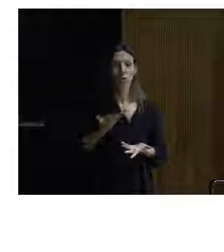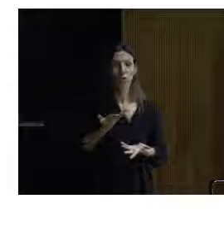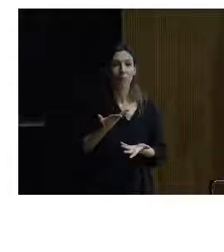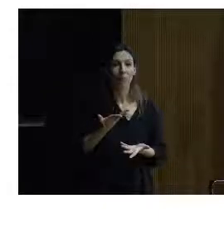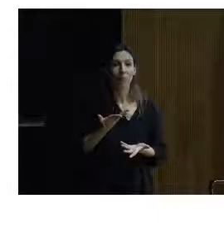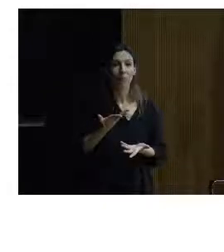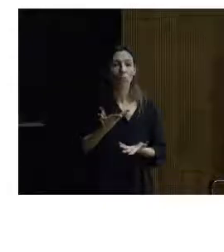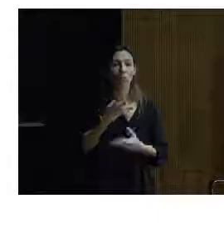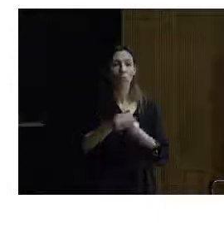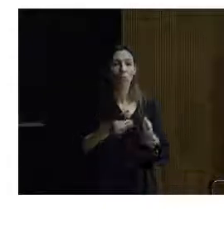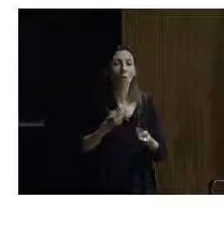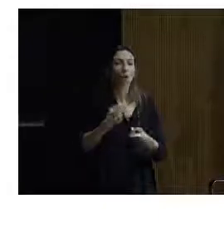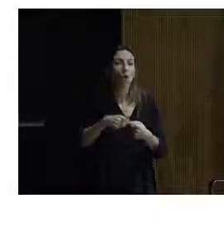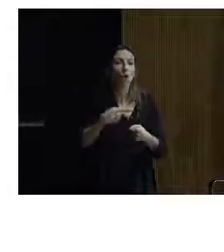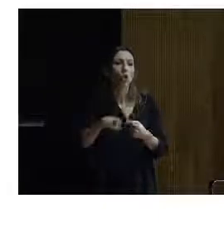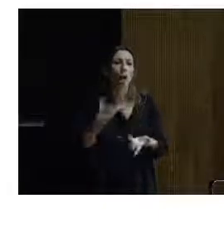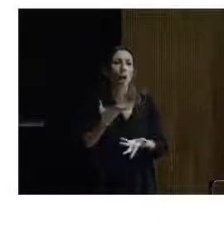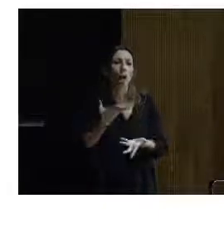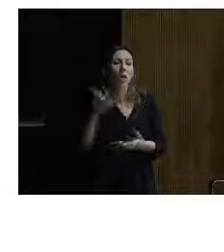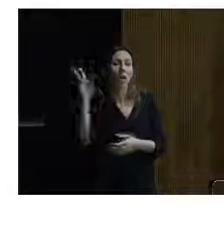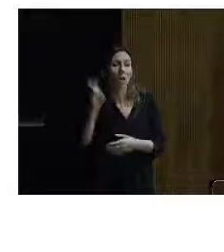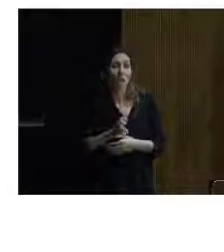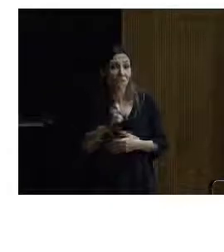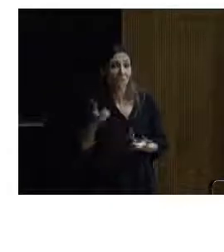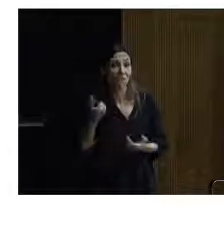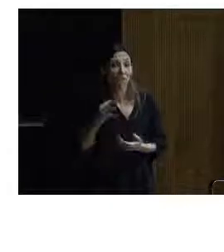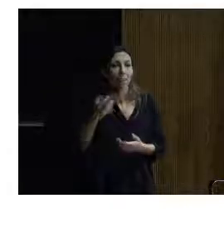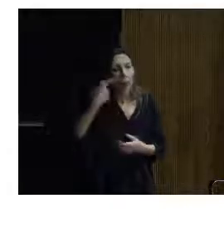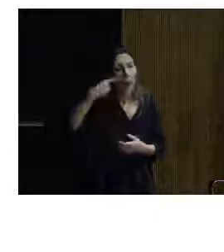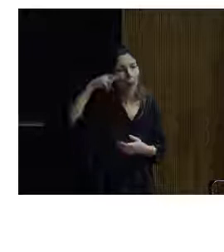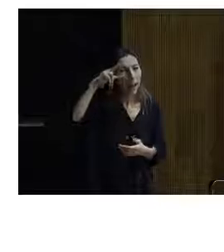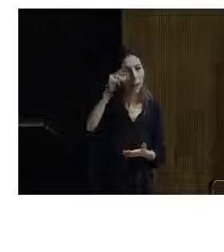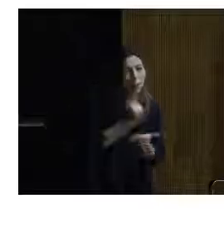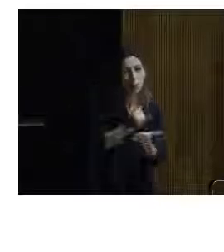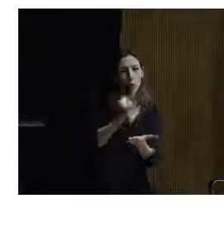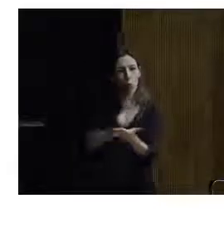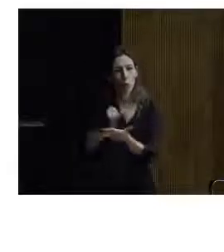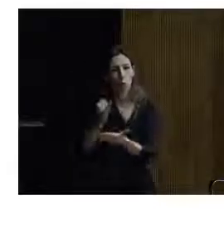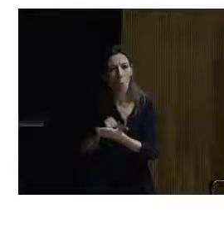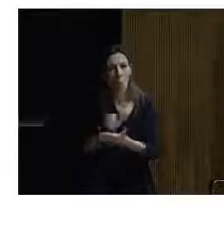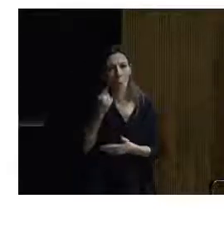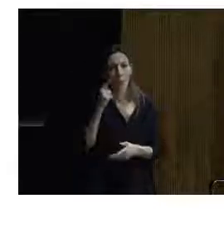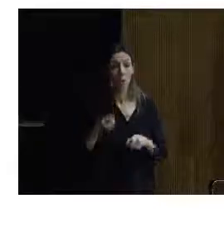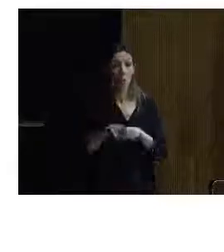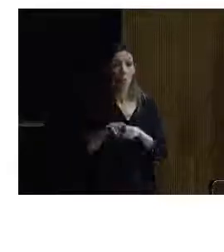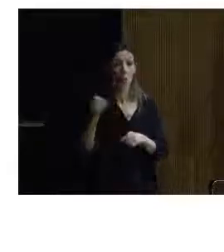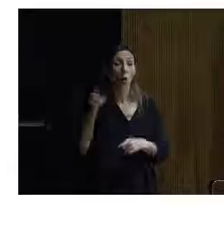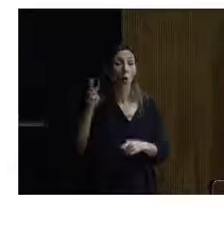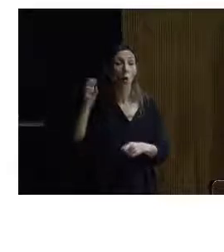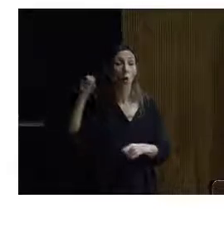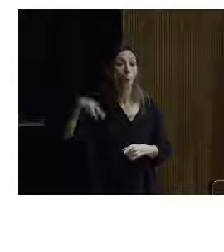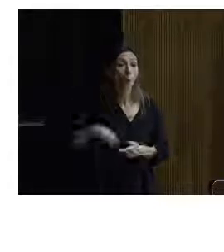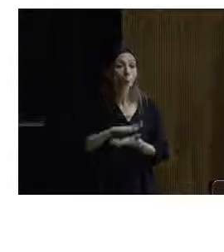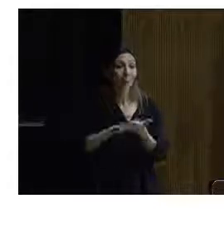útiles, que se tienen que recorrer, experimentar. Y como ha dicho Juan Navarro esta mañana, tiene que